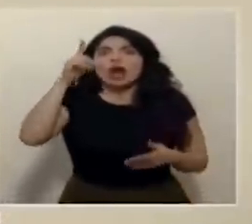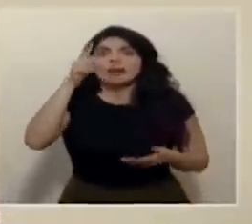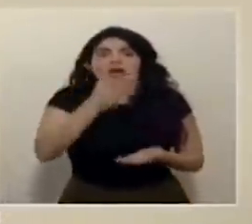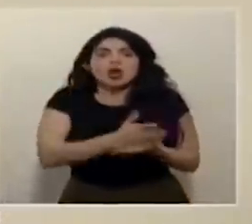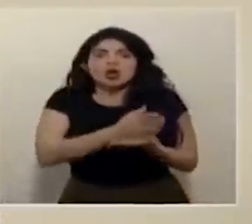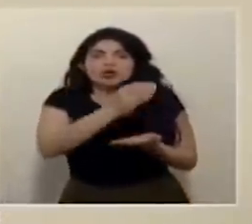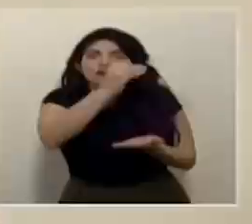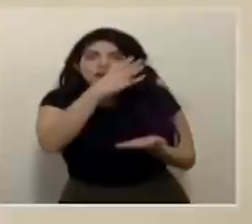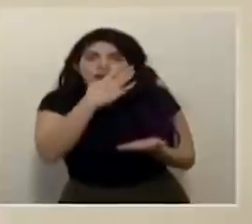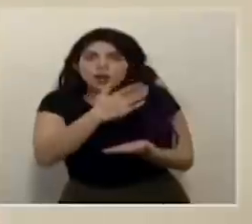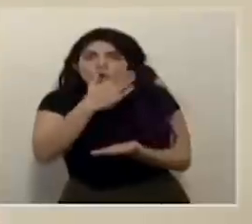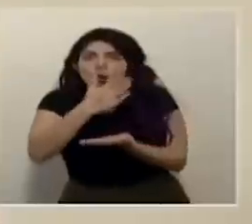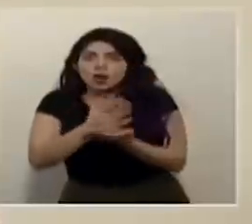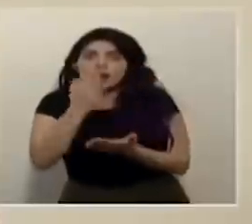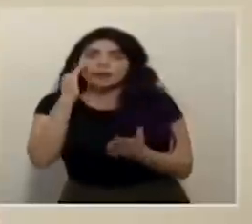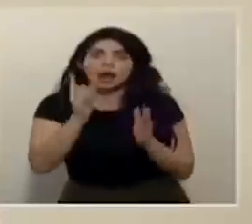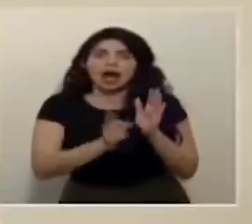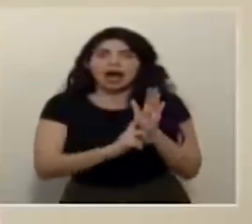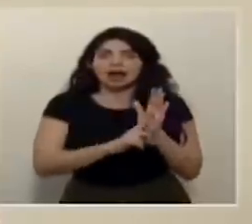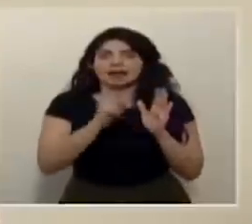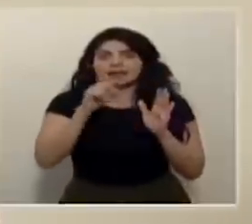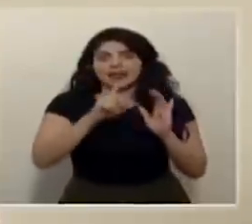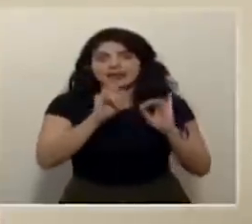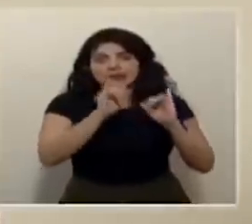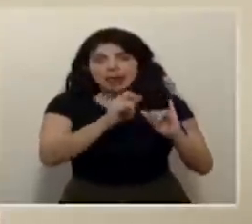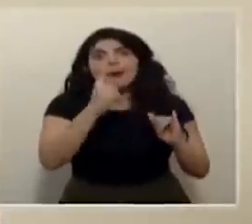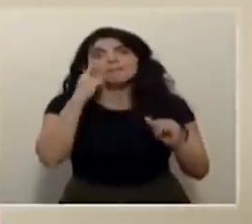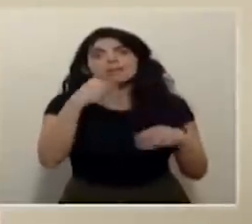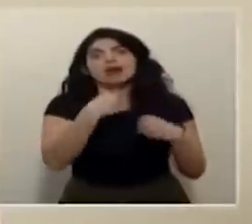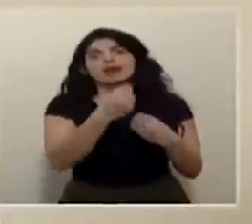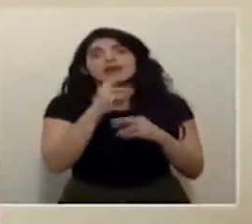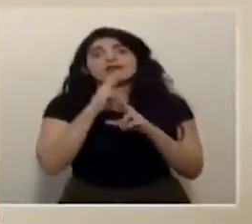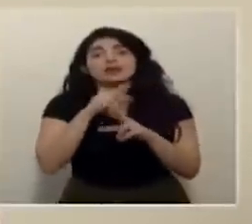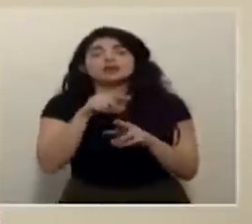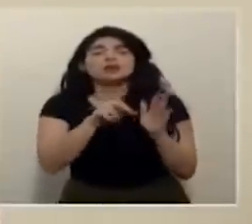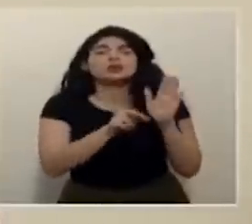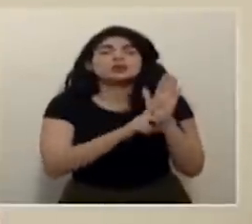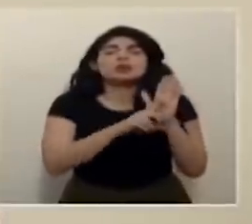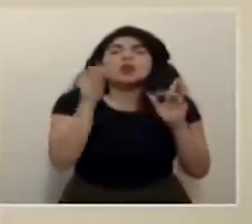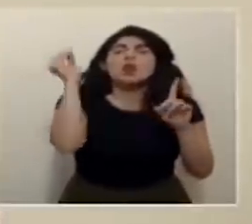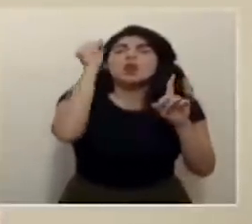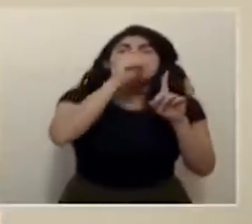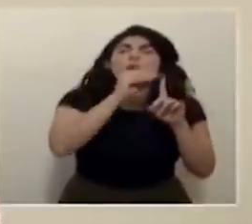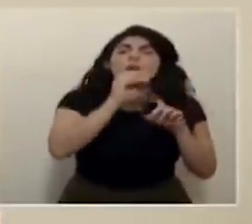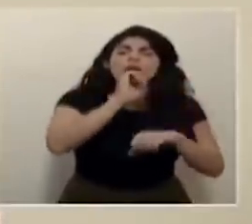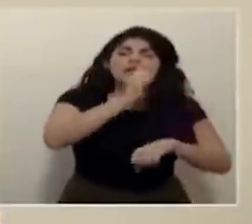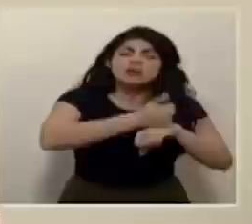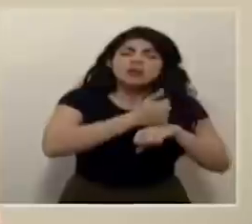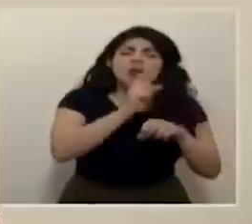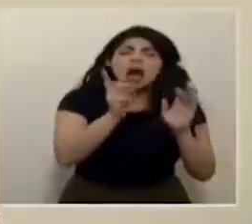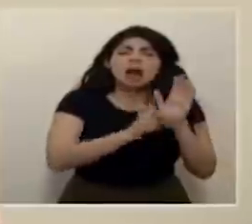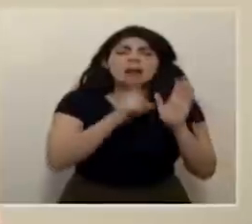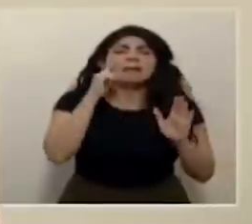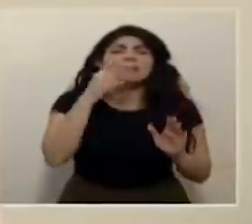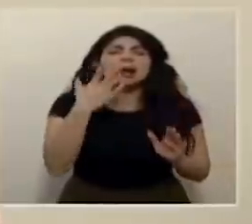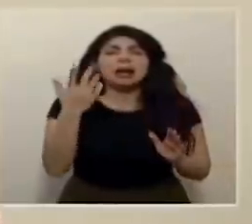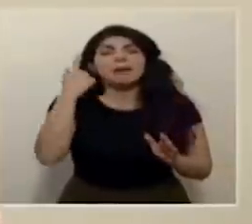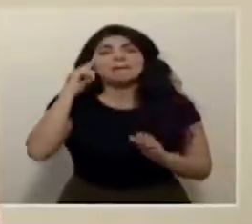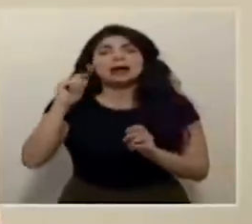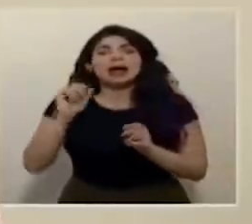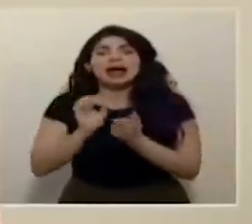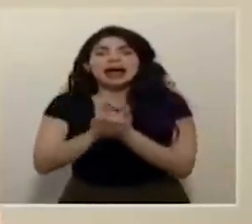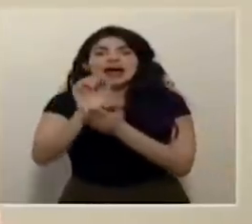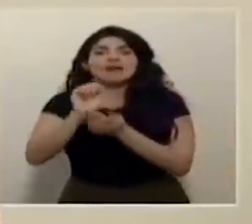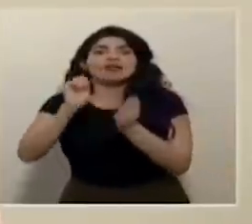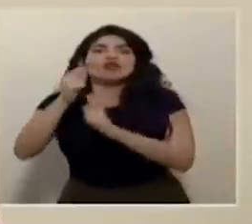porque las alertas tienen que mantenerse para que surtan el efecto la alerta lo que busca es no llegar a un nivel rojo